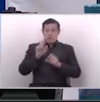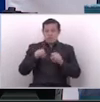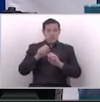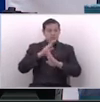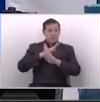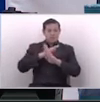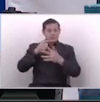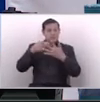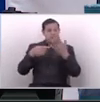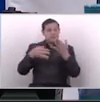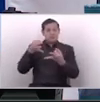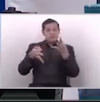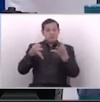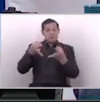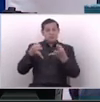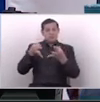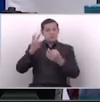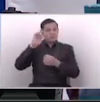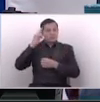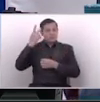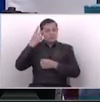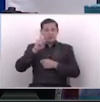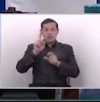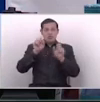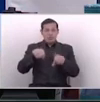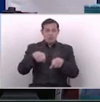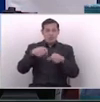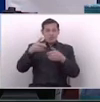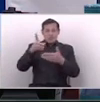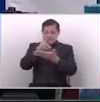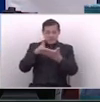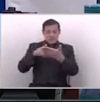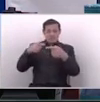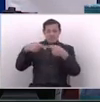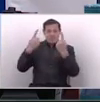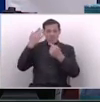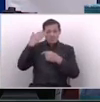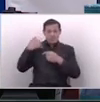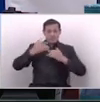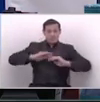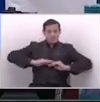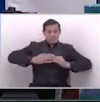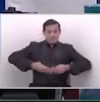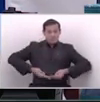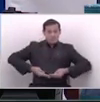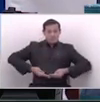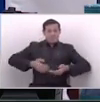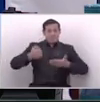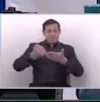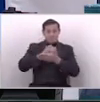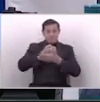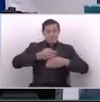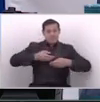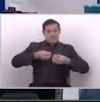evitarlo, por ley, es decir, que no podemos sacar, un decreto, que prohíba, que una mujer embarazada, lastimosamente,